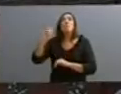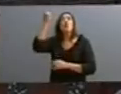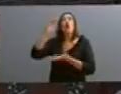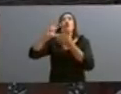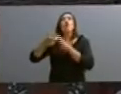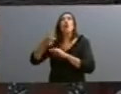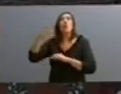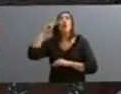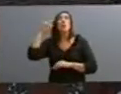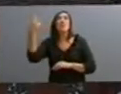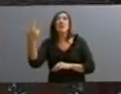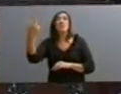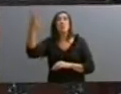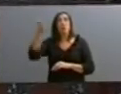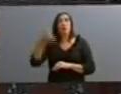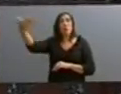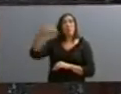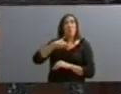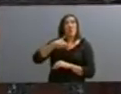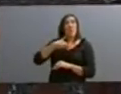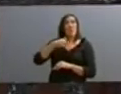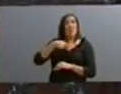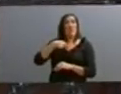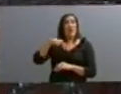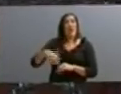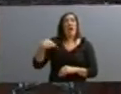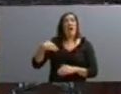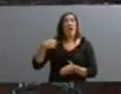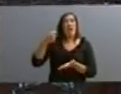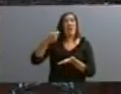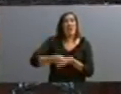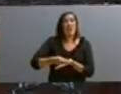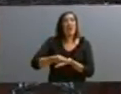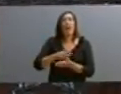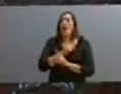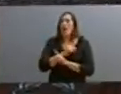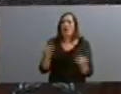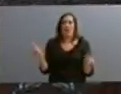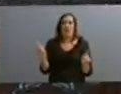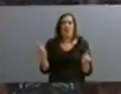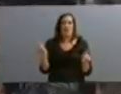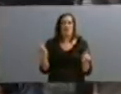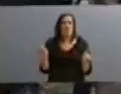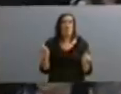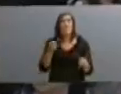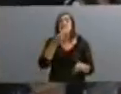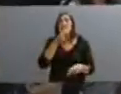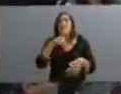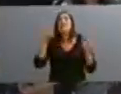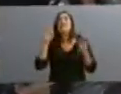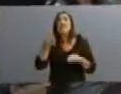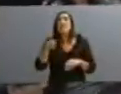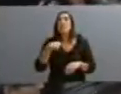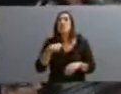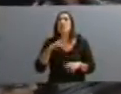93% que confió y apostó por la Argentina. Porque estaríamos cometiendo primero